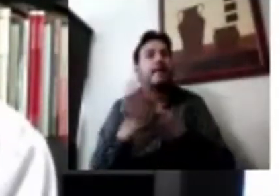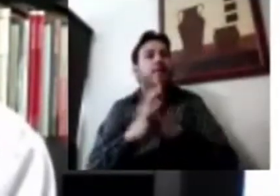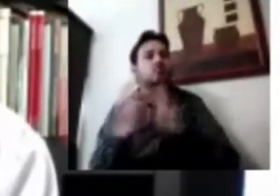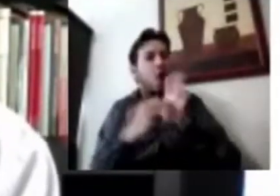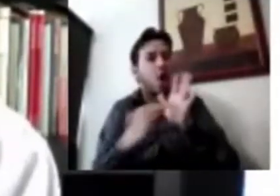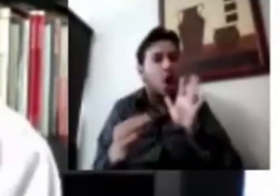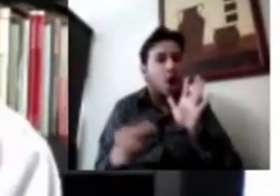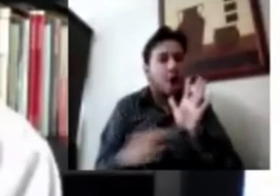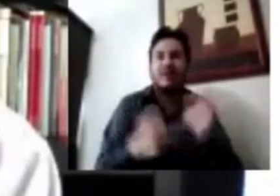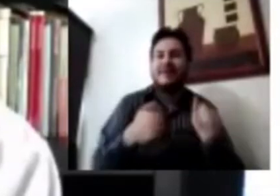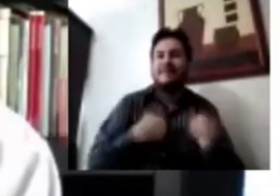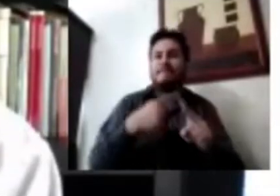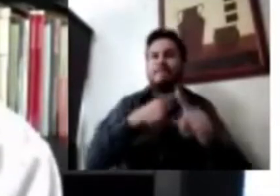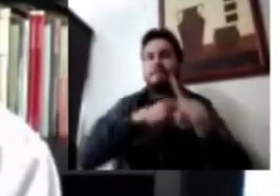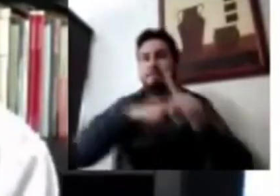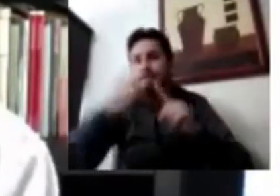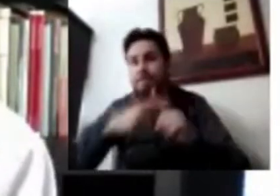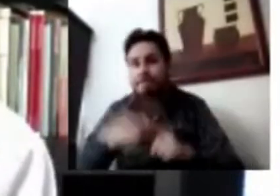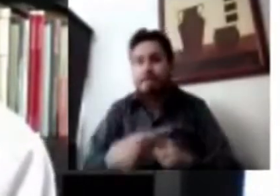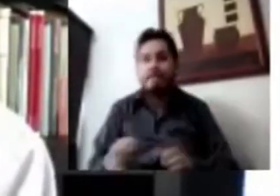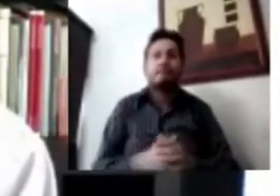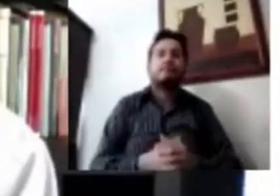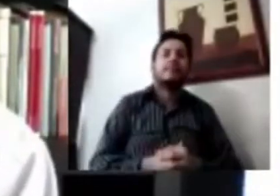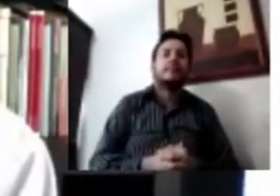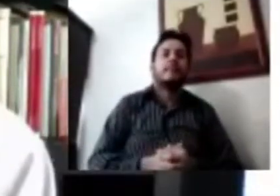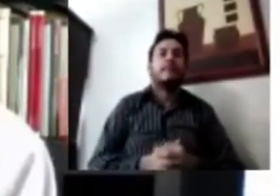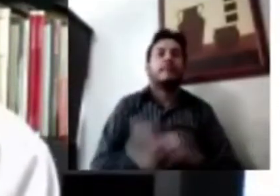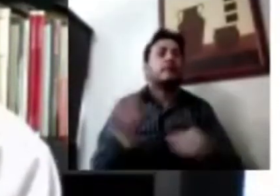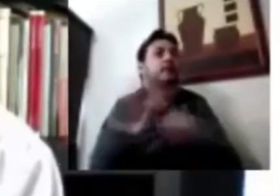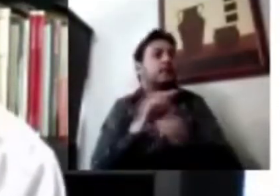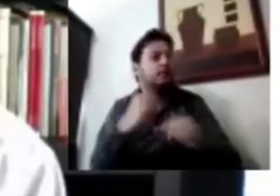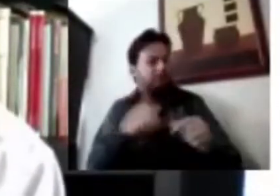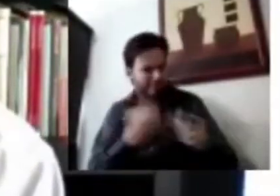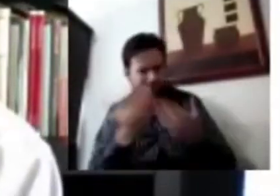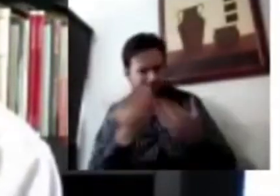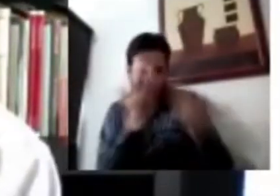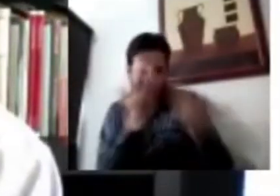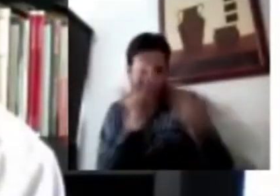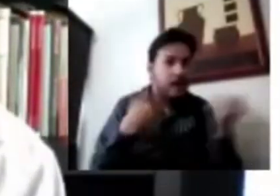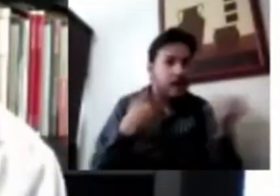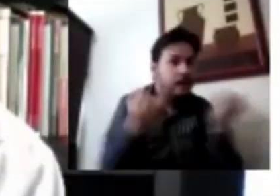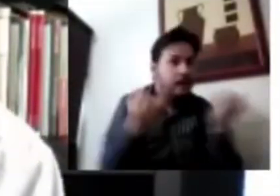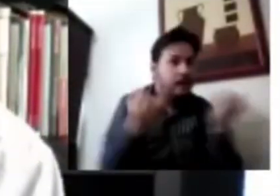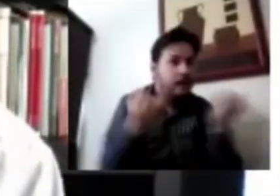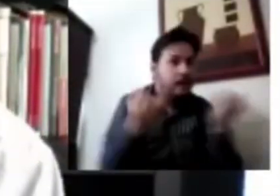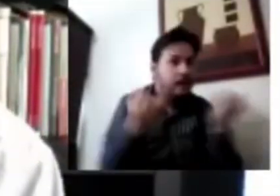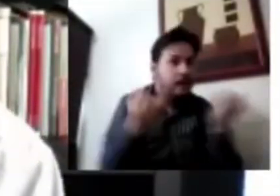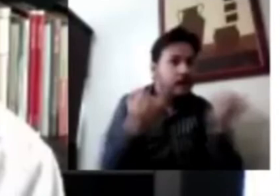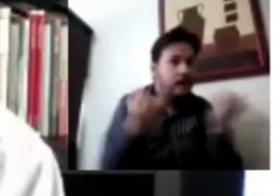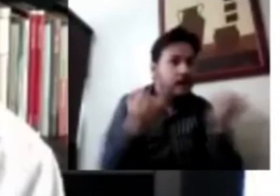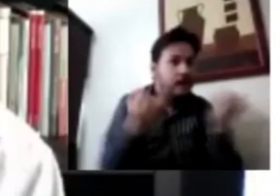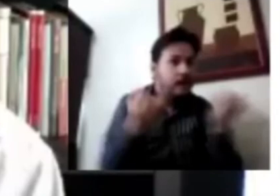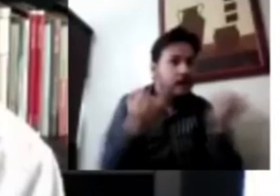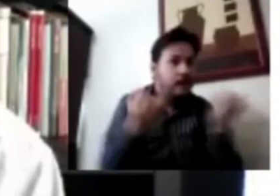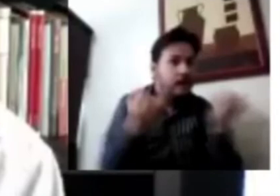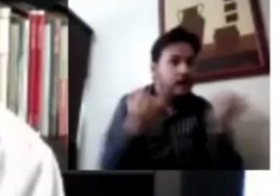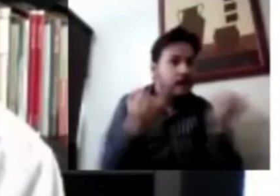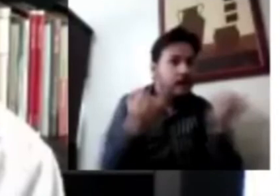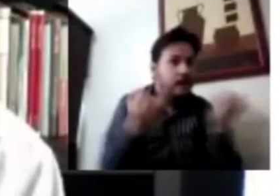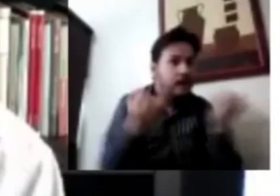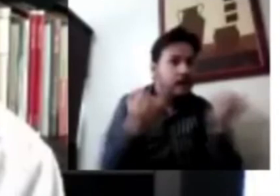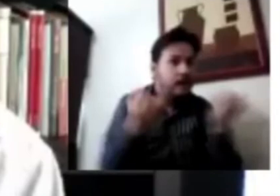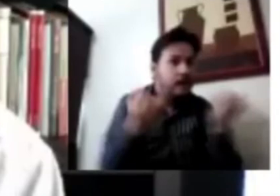Si hemos visto que estos indicadores son muy sensibles a las señales que envían las autoridades de gobierno